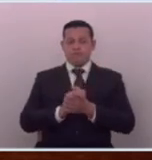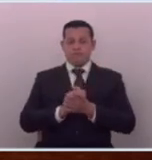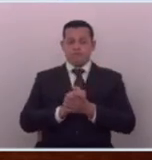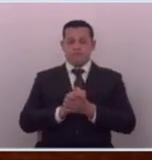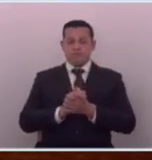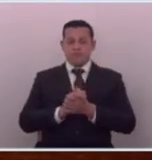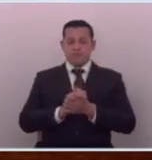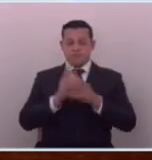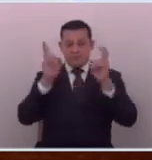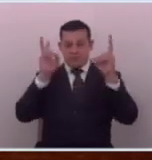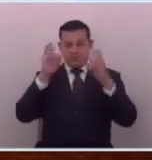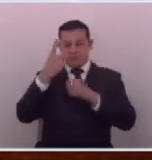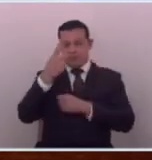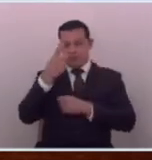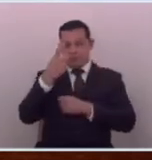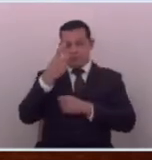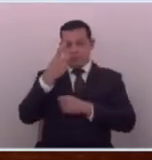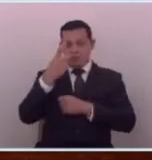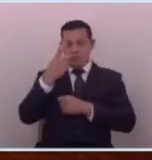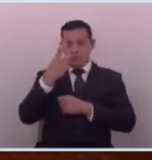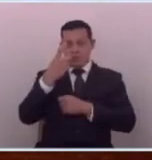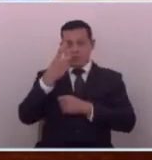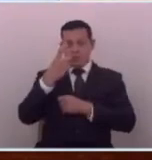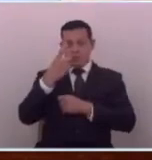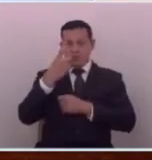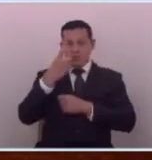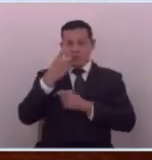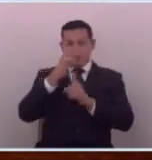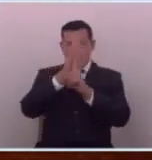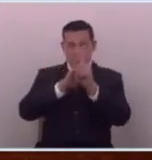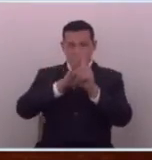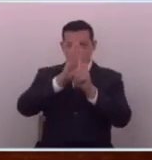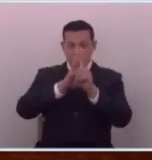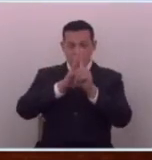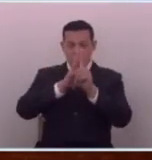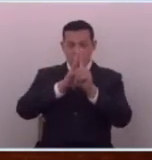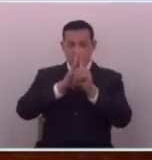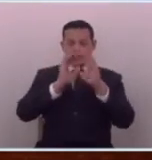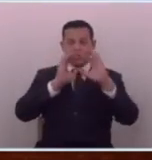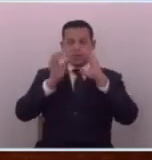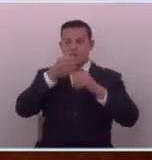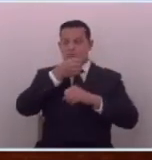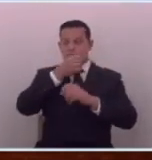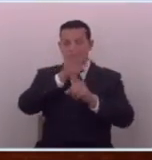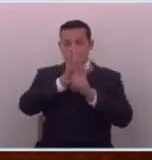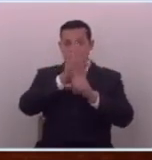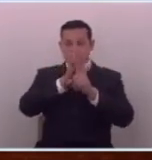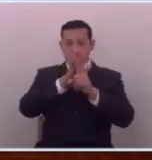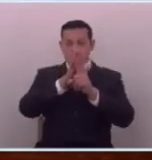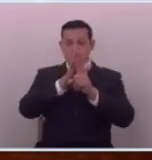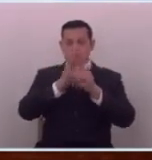temas pendientes con acoso de periodistas de sus medios patético patético es tener también